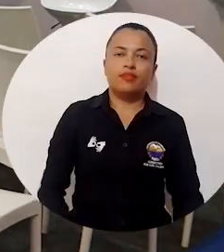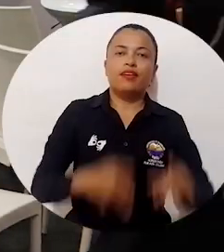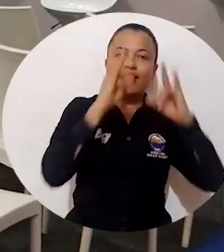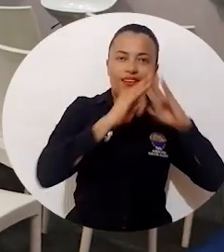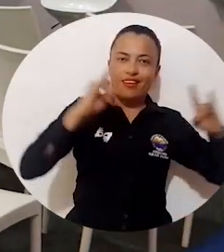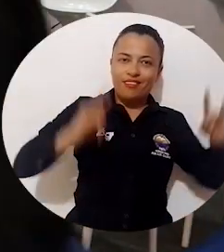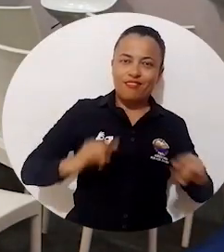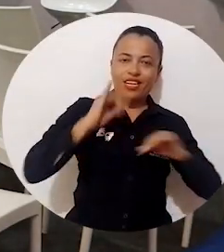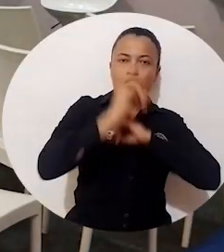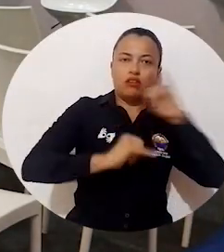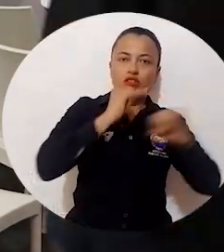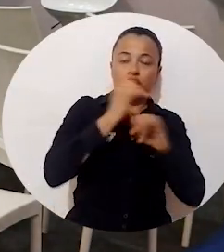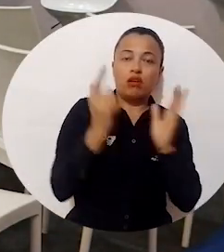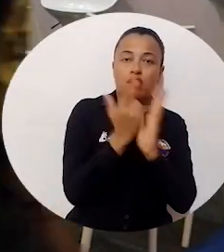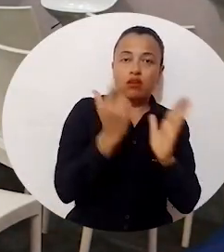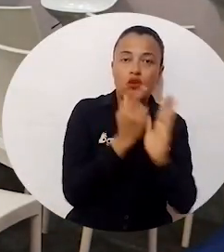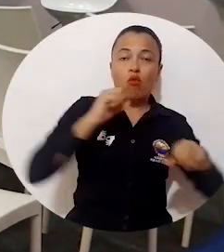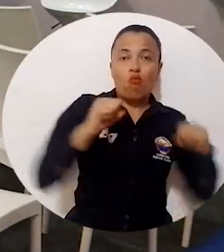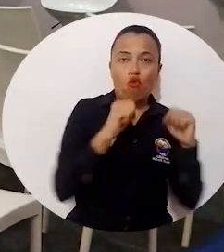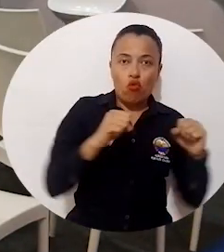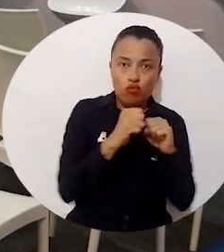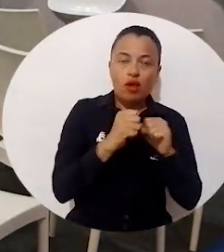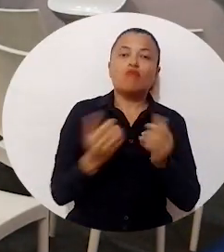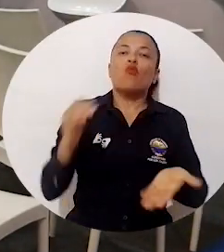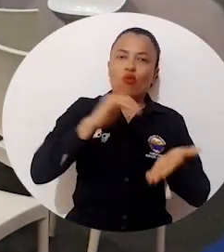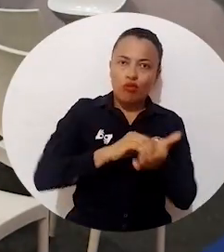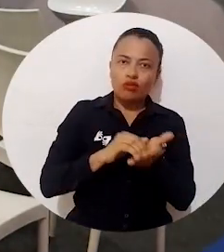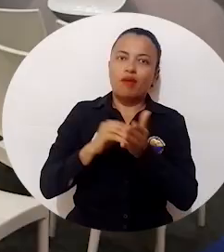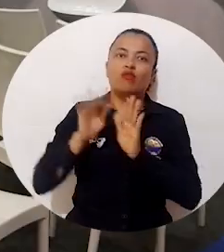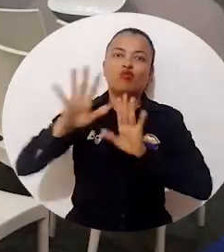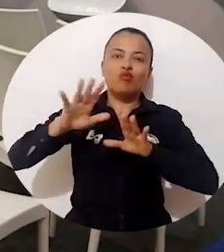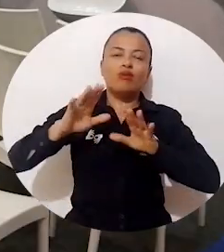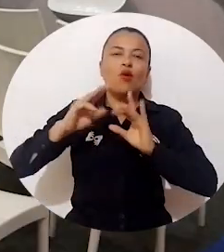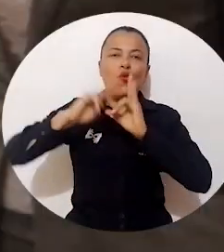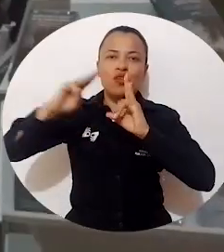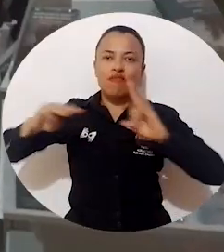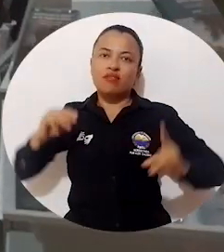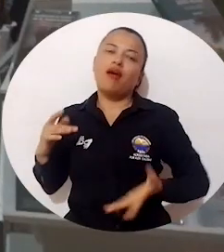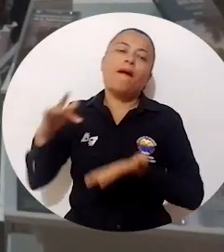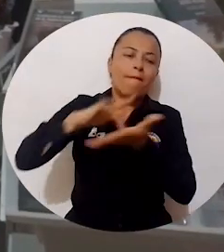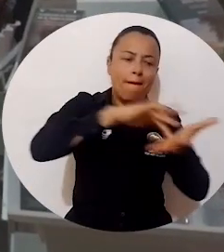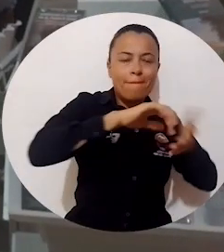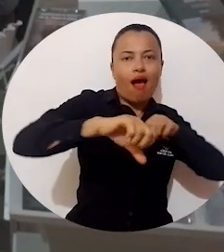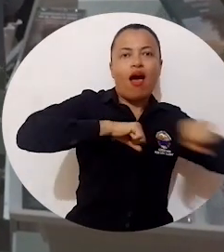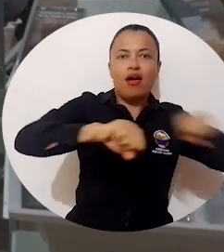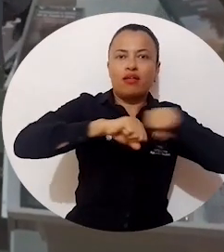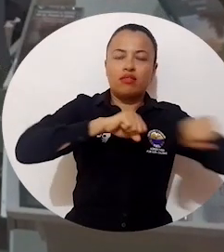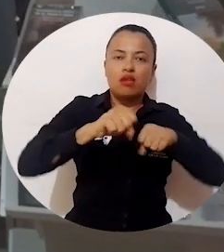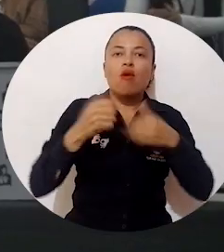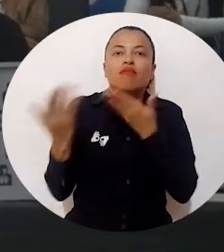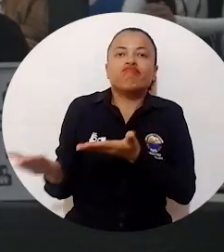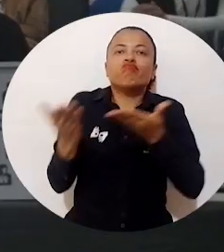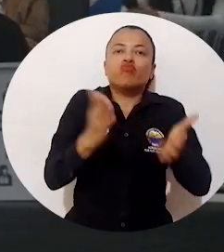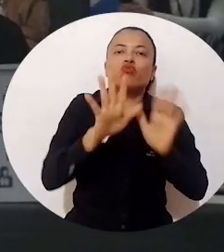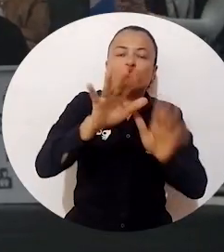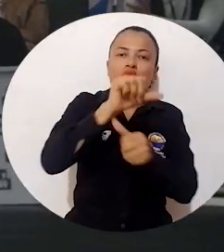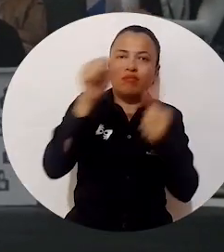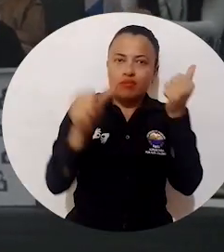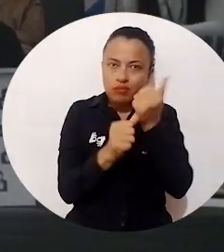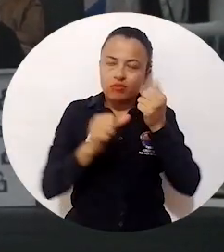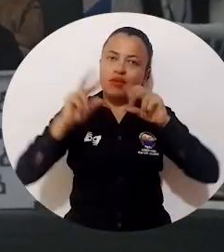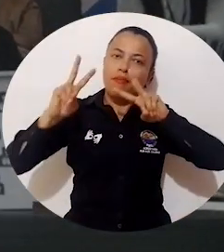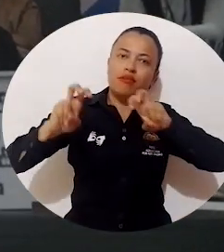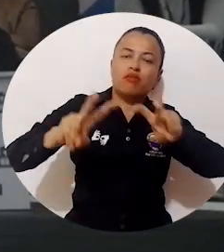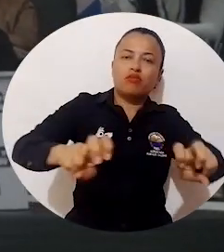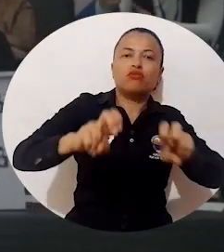La Feria Internacional del Libro de Bogotá volverá a tener la participación activa de la Universidad del Magdalena. Será a través de